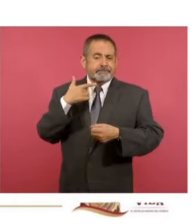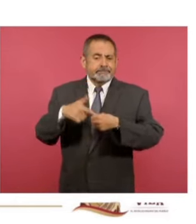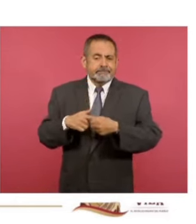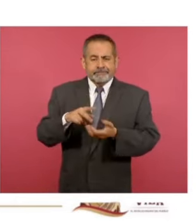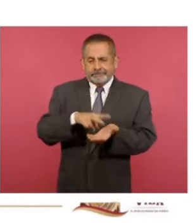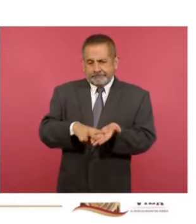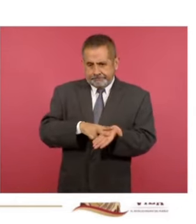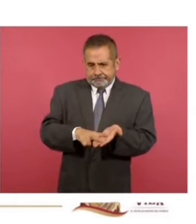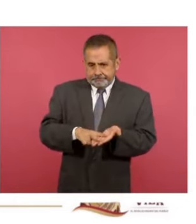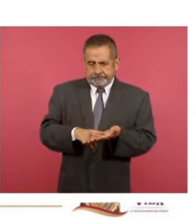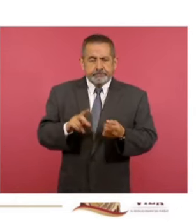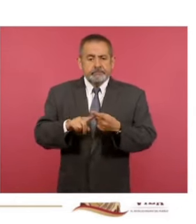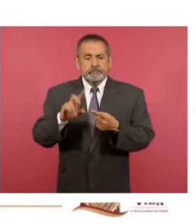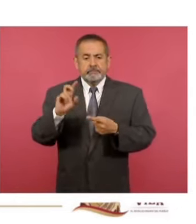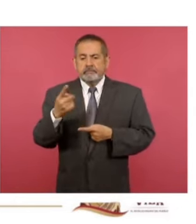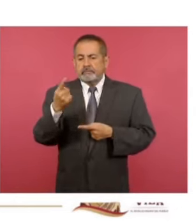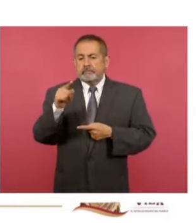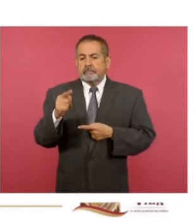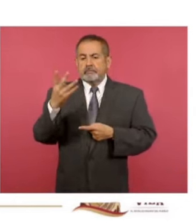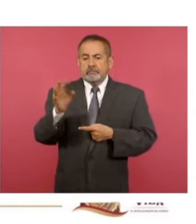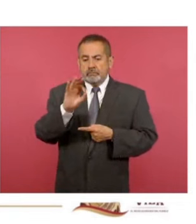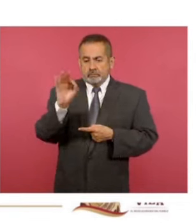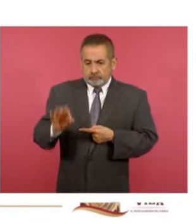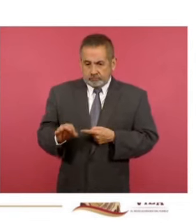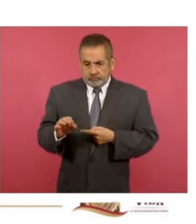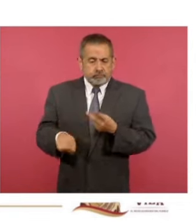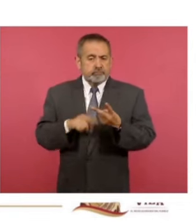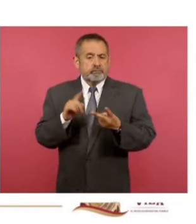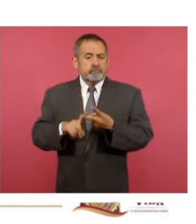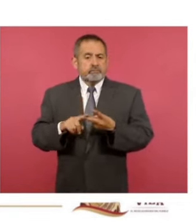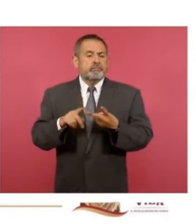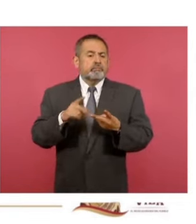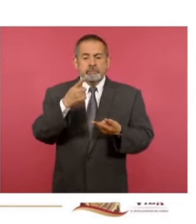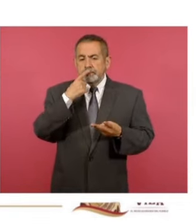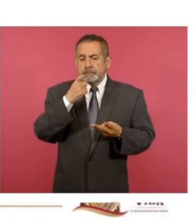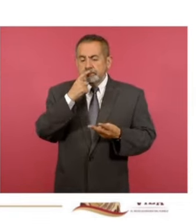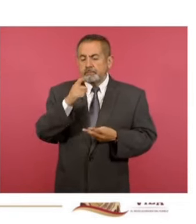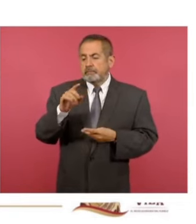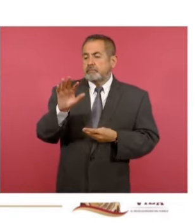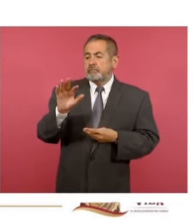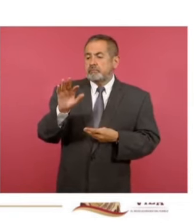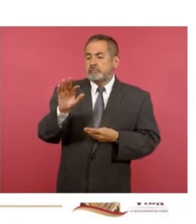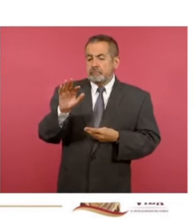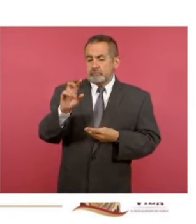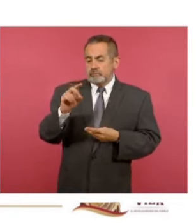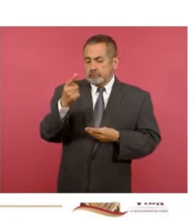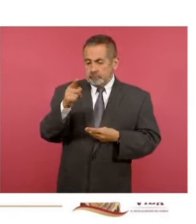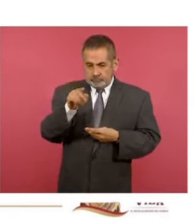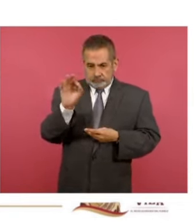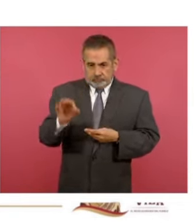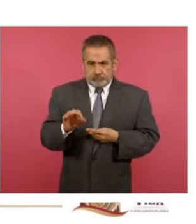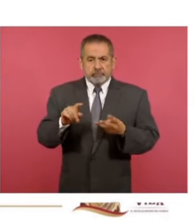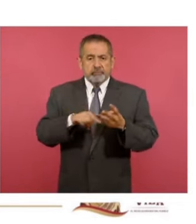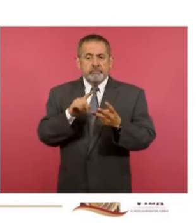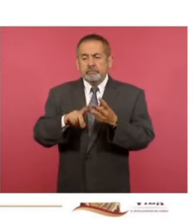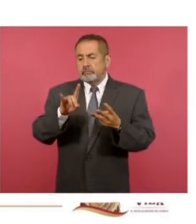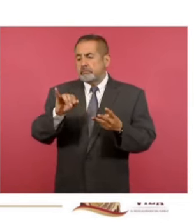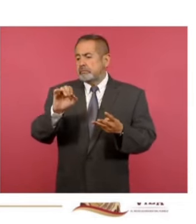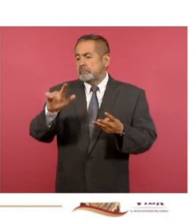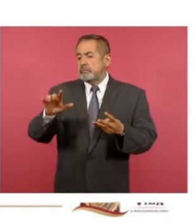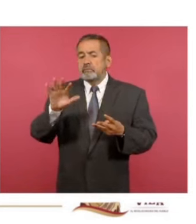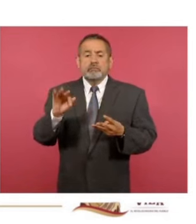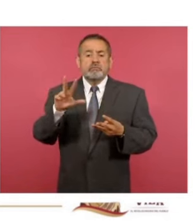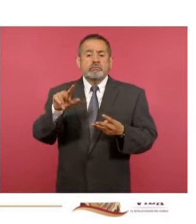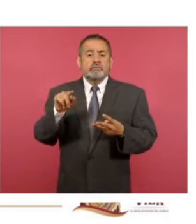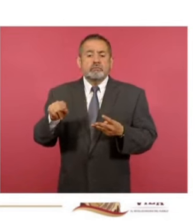está transcurriendo, 31.4 por ciento para la Premium y 48.7 por ciento para el diésel. Y